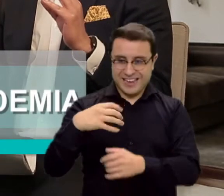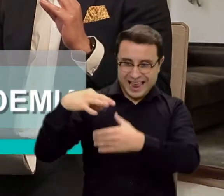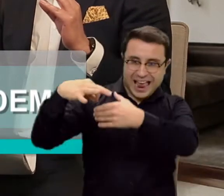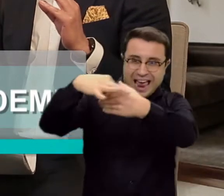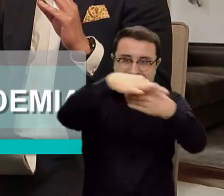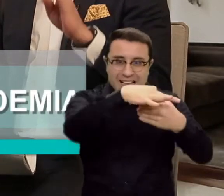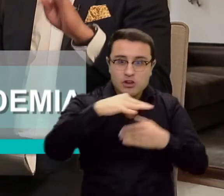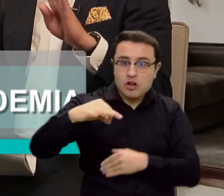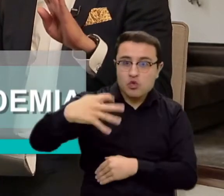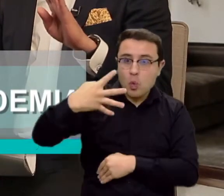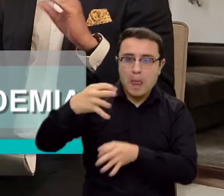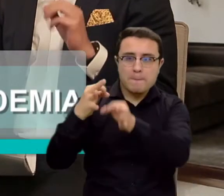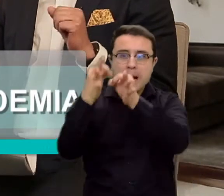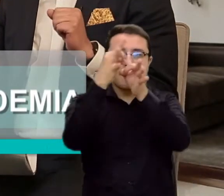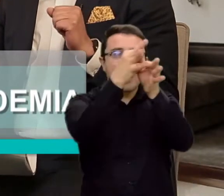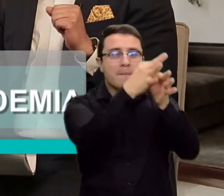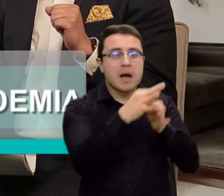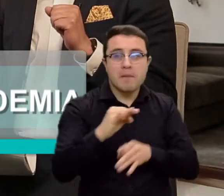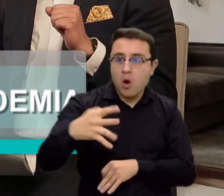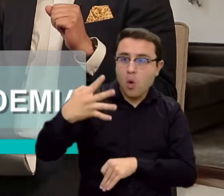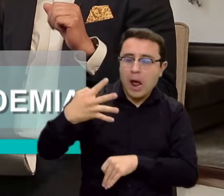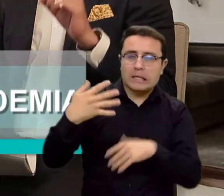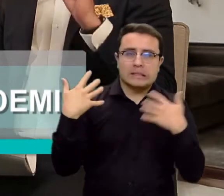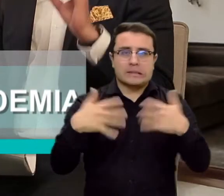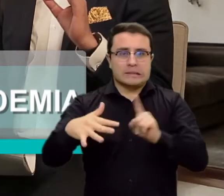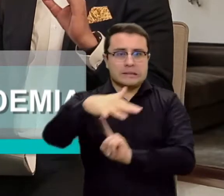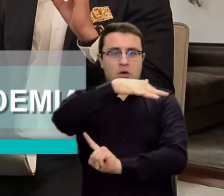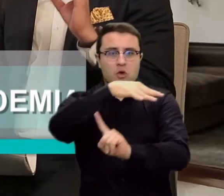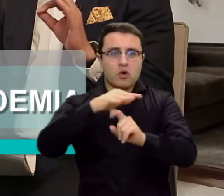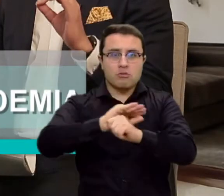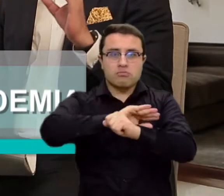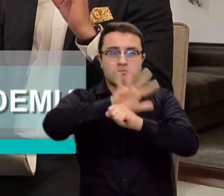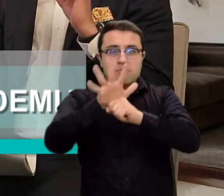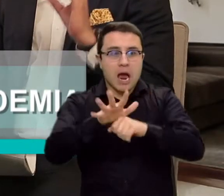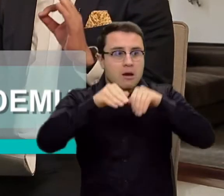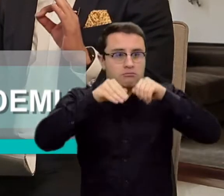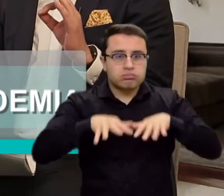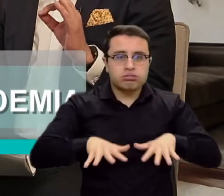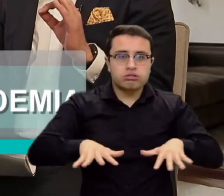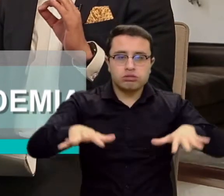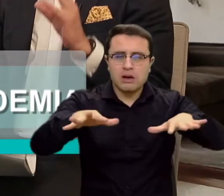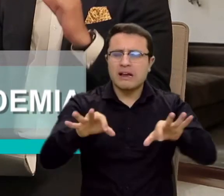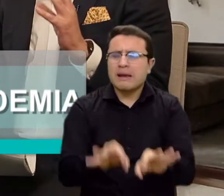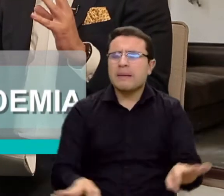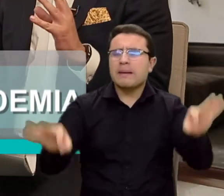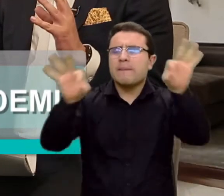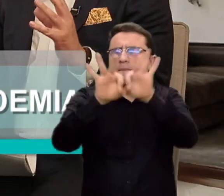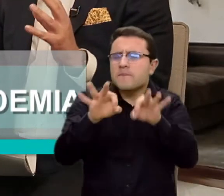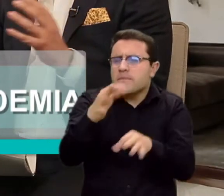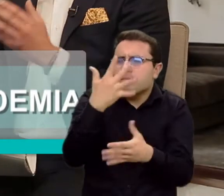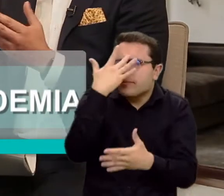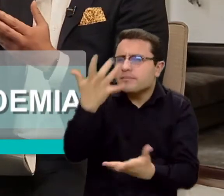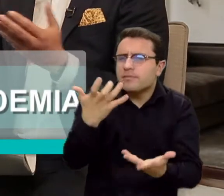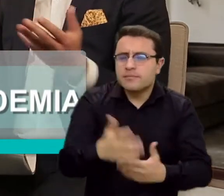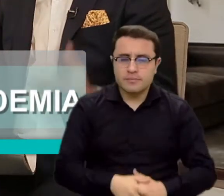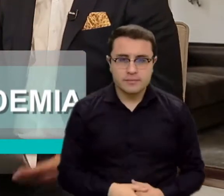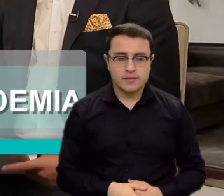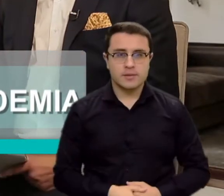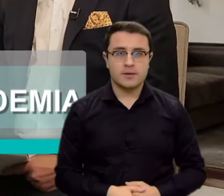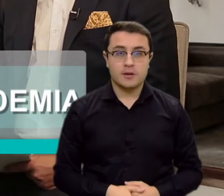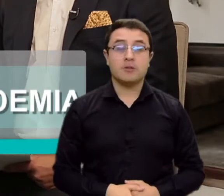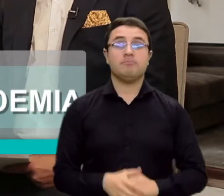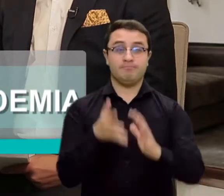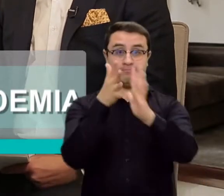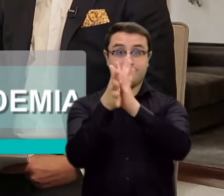primeras elecciones en cuatro municipios del país en medio de esta pandemia. La importancia de esto, señor Registrador.